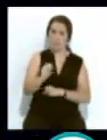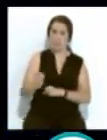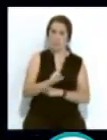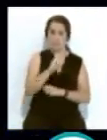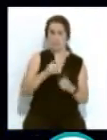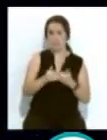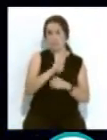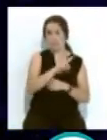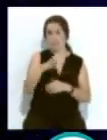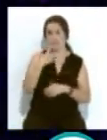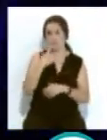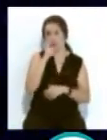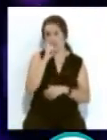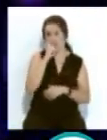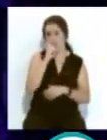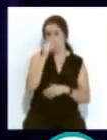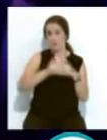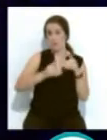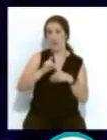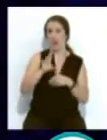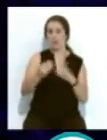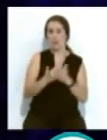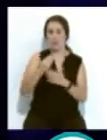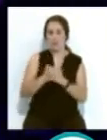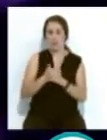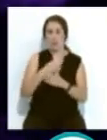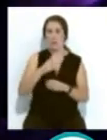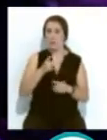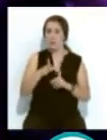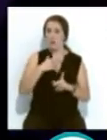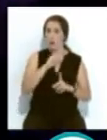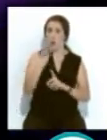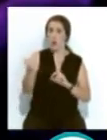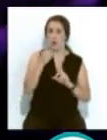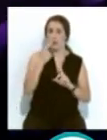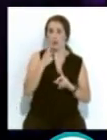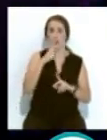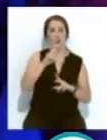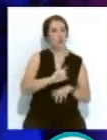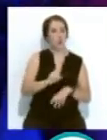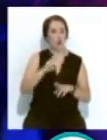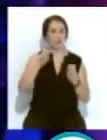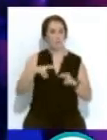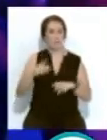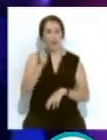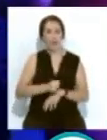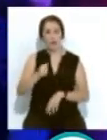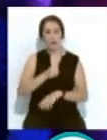próximo 24 de junio, con un plazo de 14 días. Podrán enviar un correo electrónico a nosinmusica... ...arroba